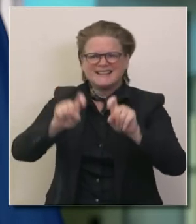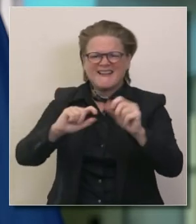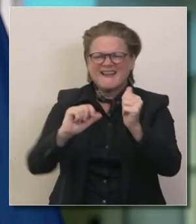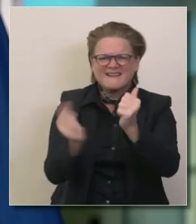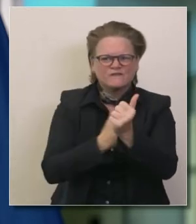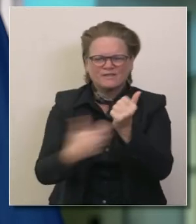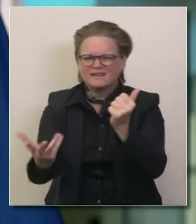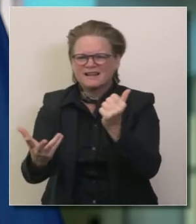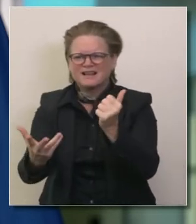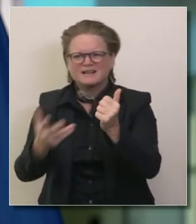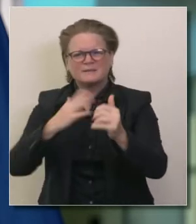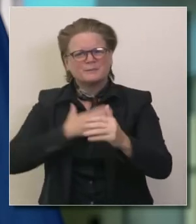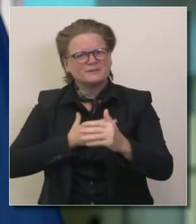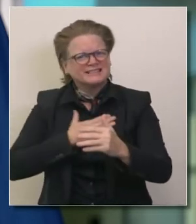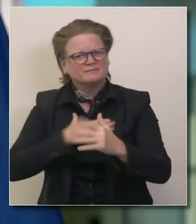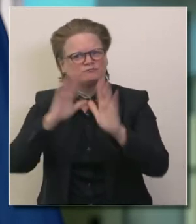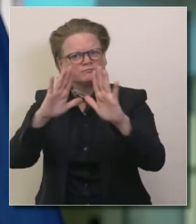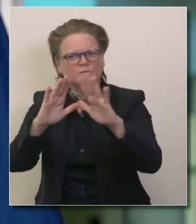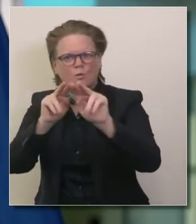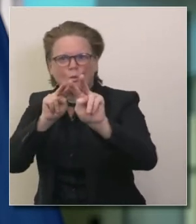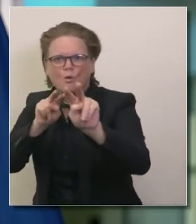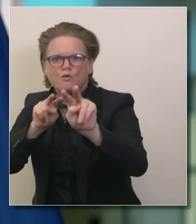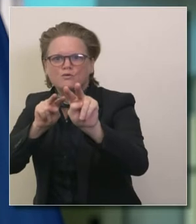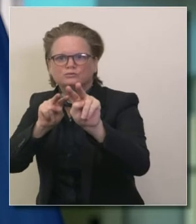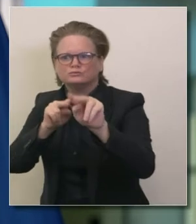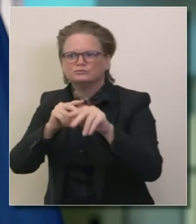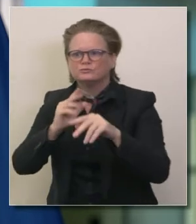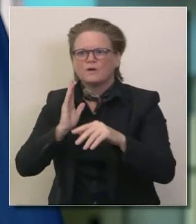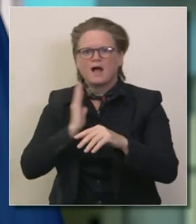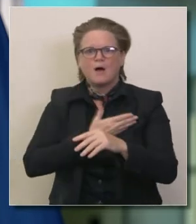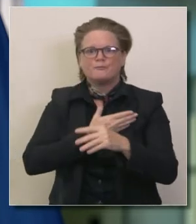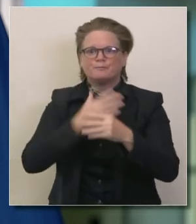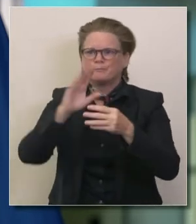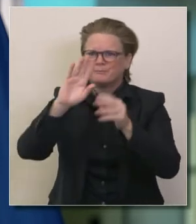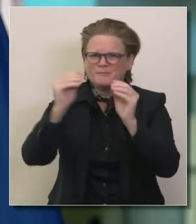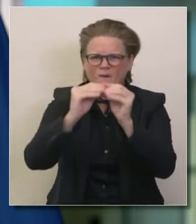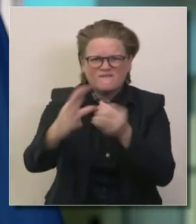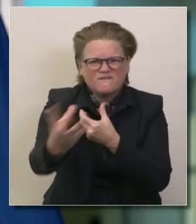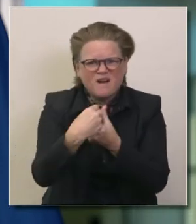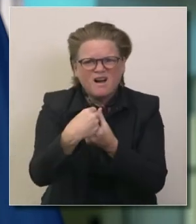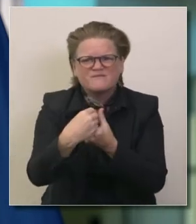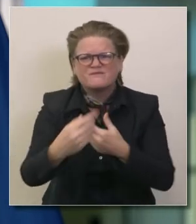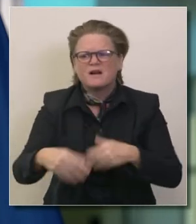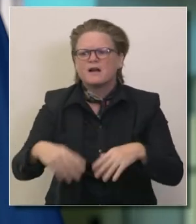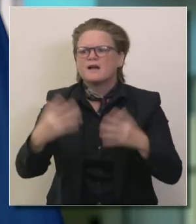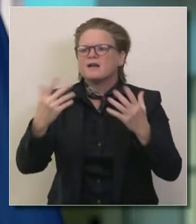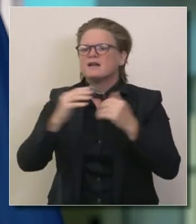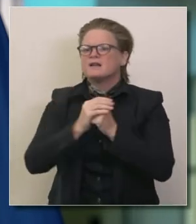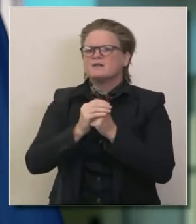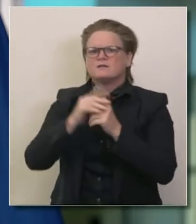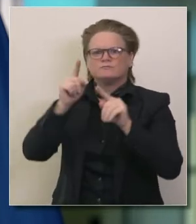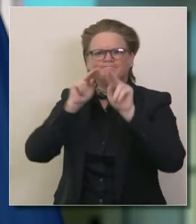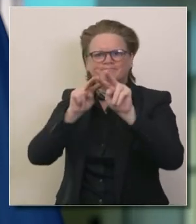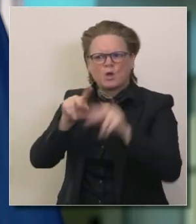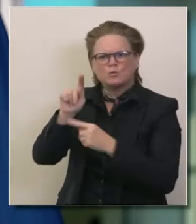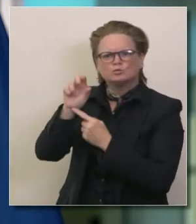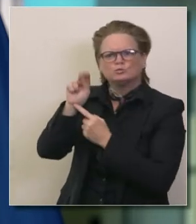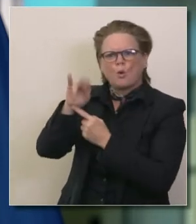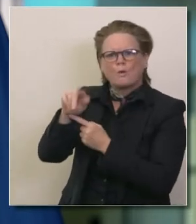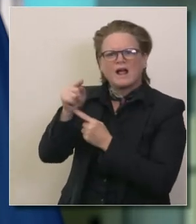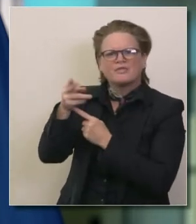espero poder darles más y más informaciones en ese espacio ya que estoy completamente comprometido a trabajar con Tony Furman trabajando